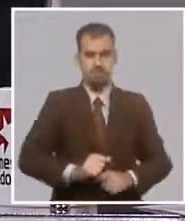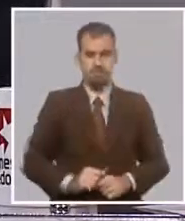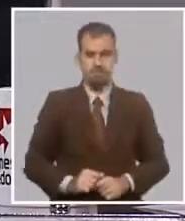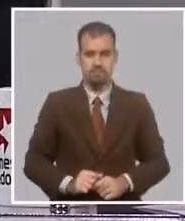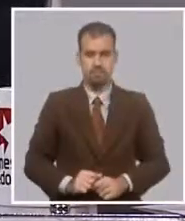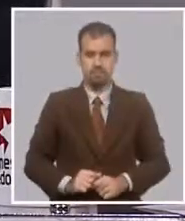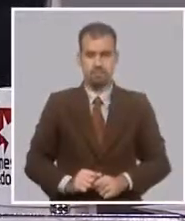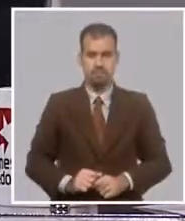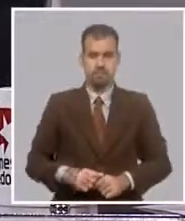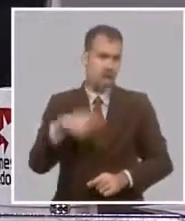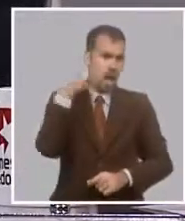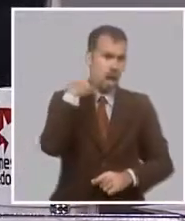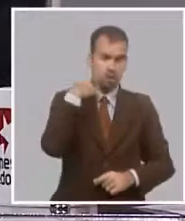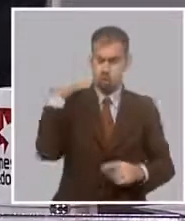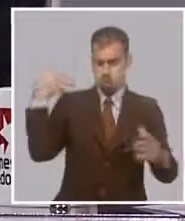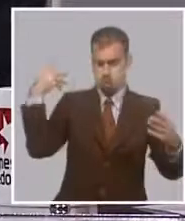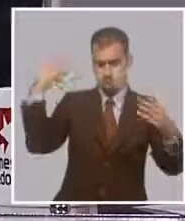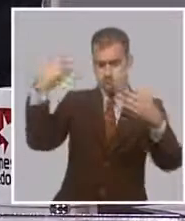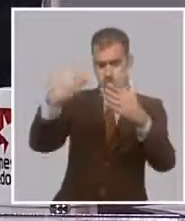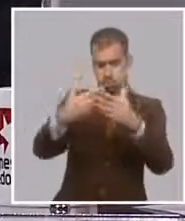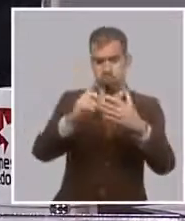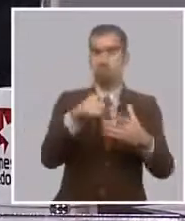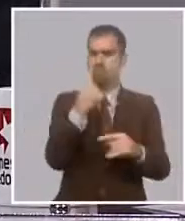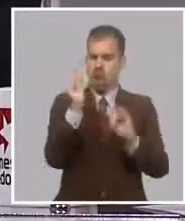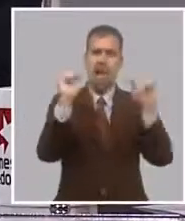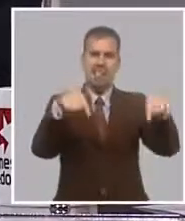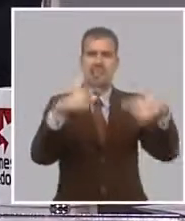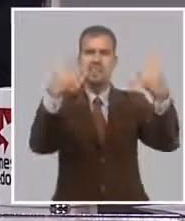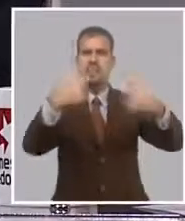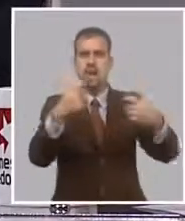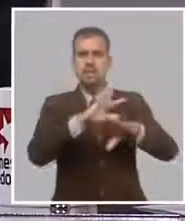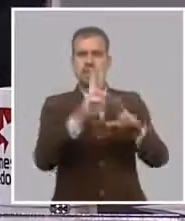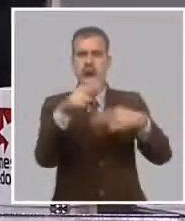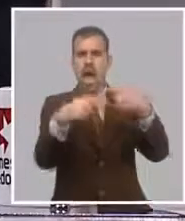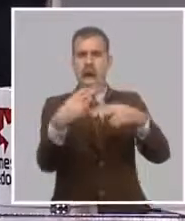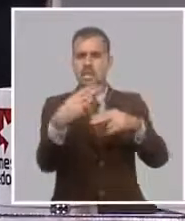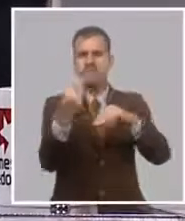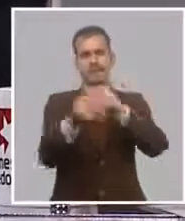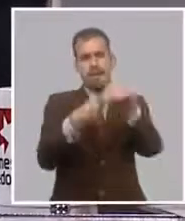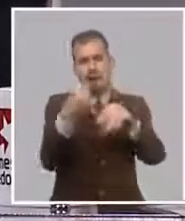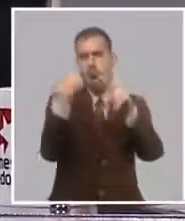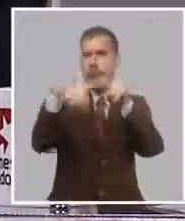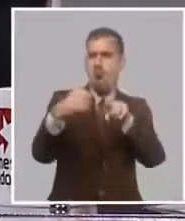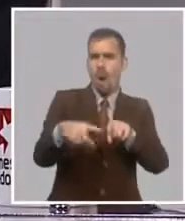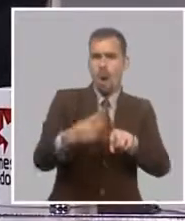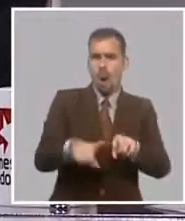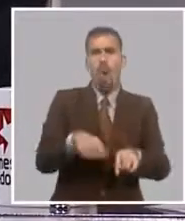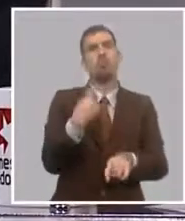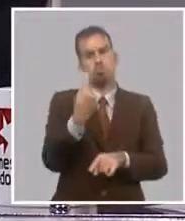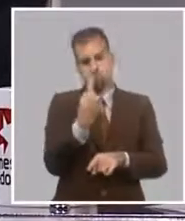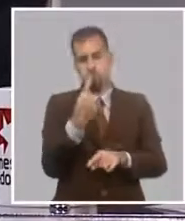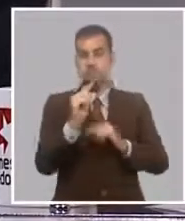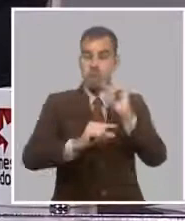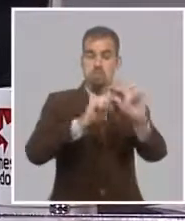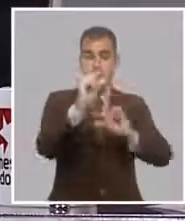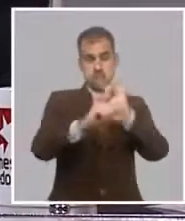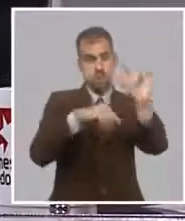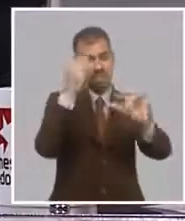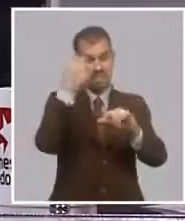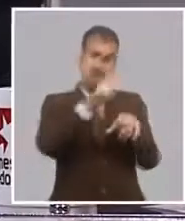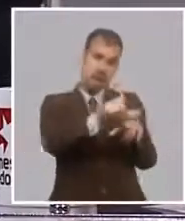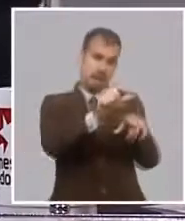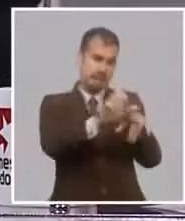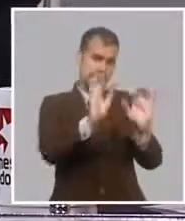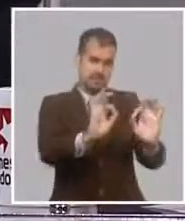ha estado presente en decisiones que se han adoptado de acuerdo a diferentes situaciones que se han ido presentando con el sector,